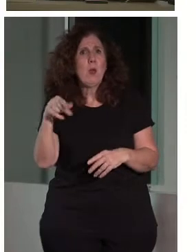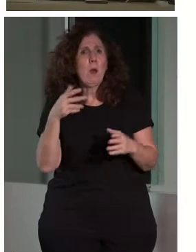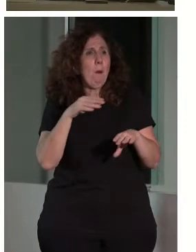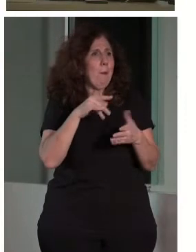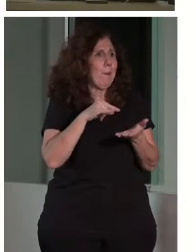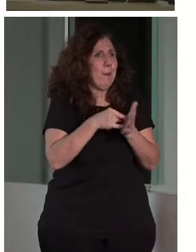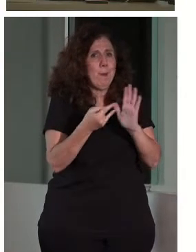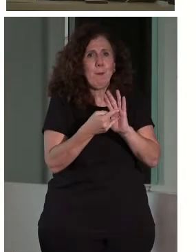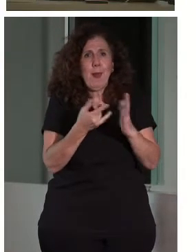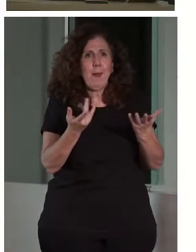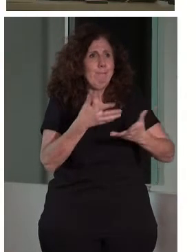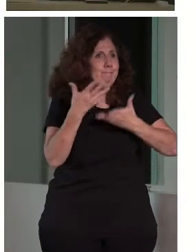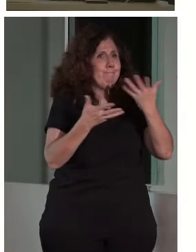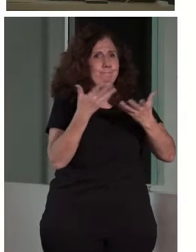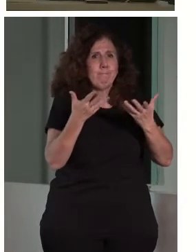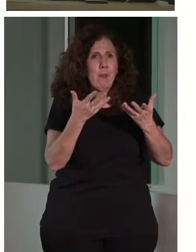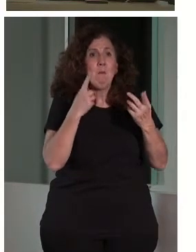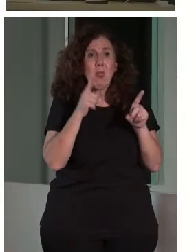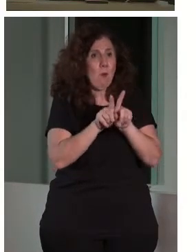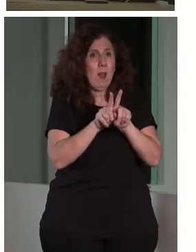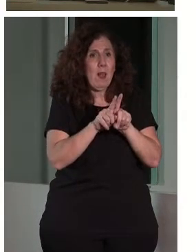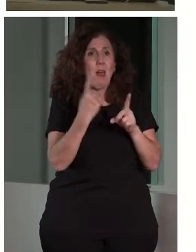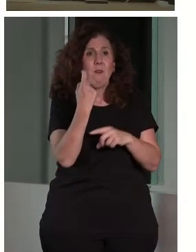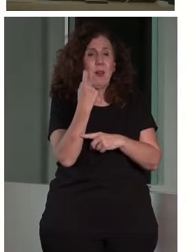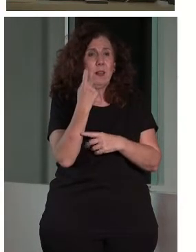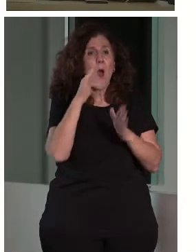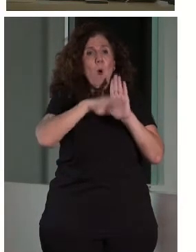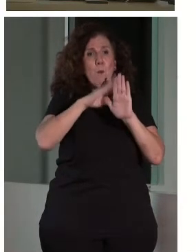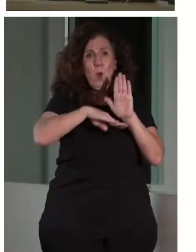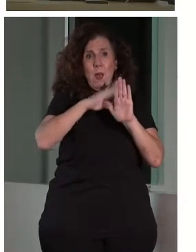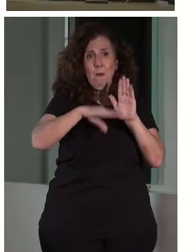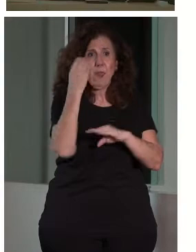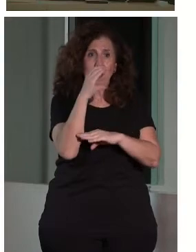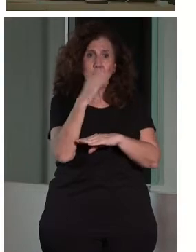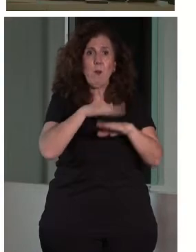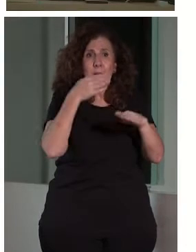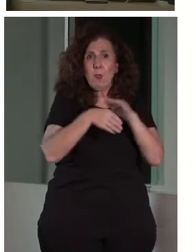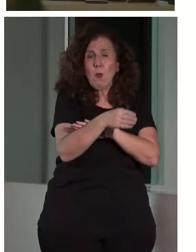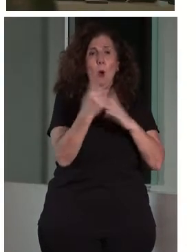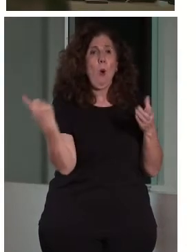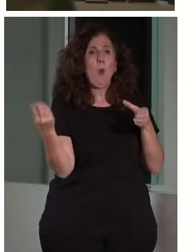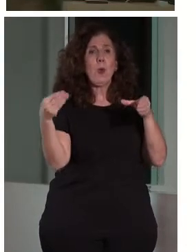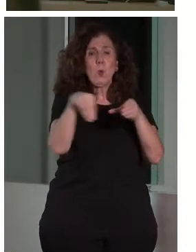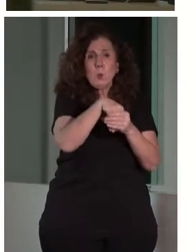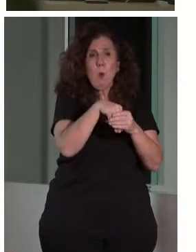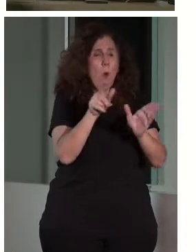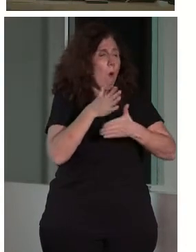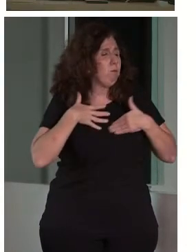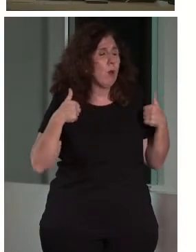plan de como queráis, necesitamos un programa específico de responsabilidad social o de accesibilidad o de inclusión. llamadle como queráis.